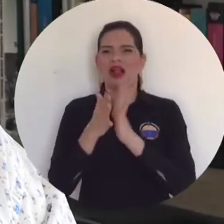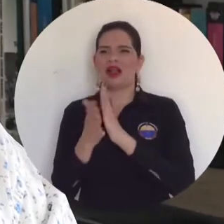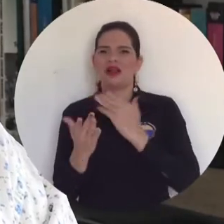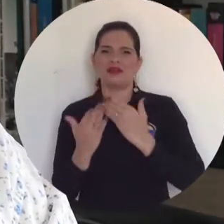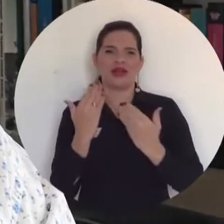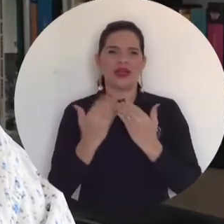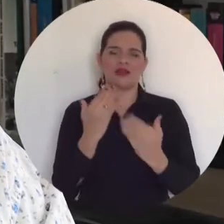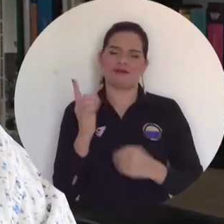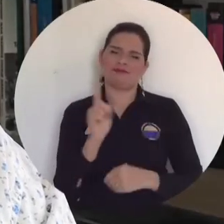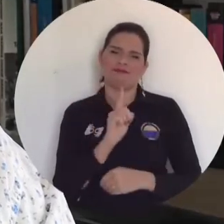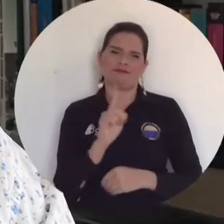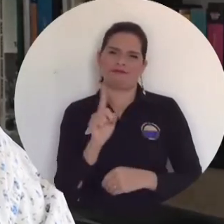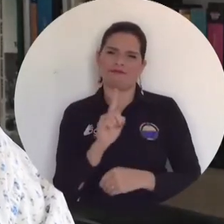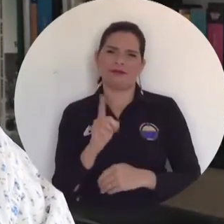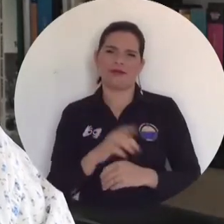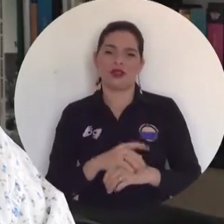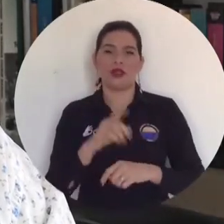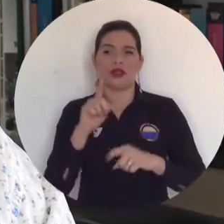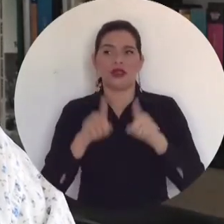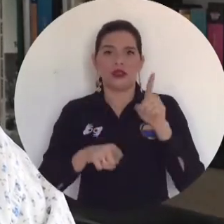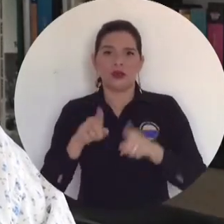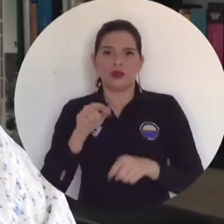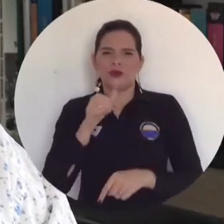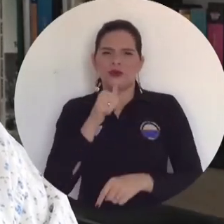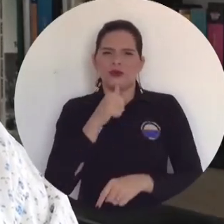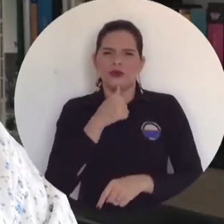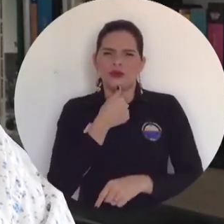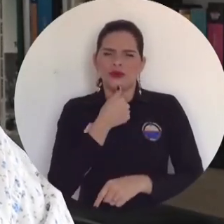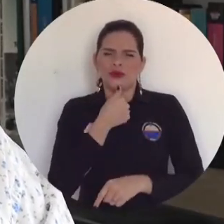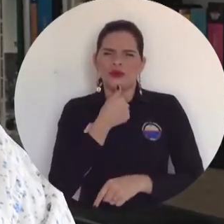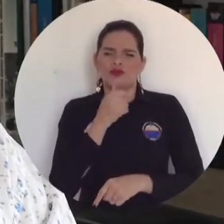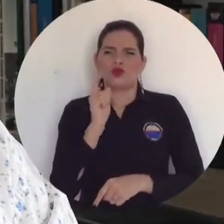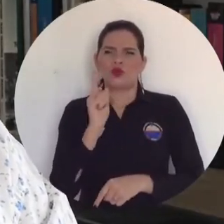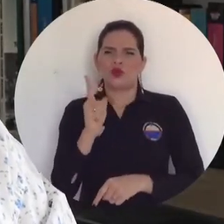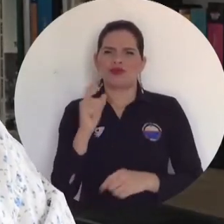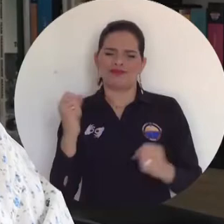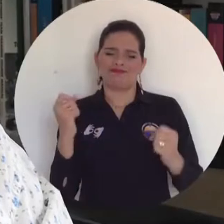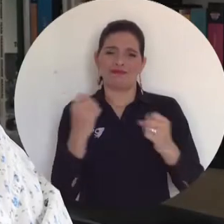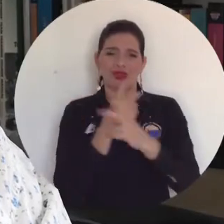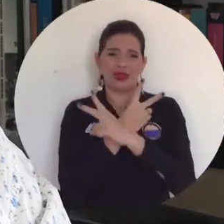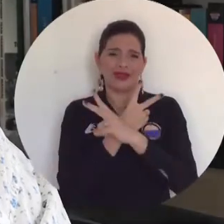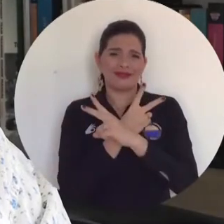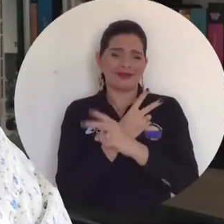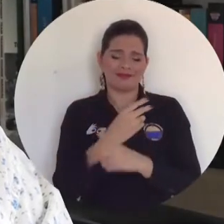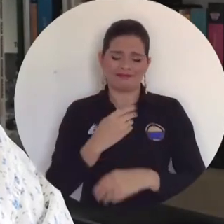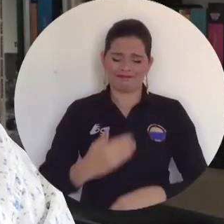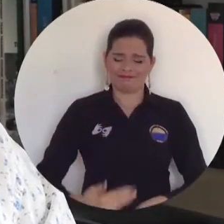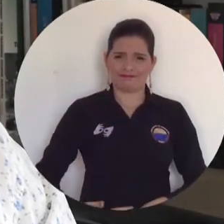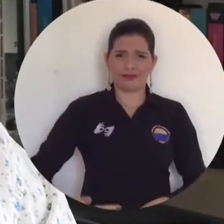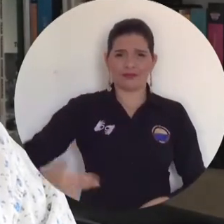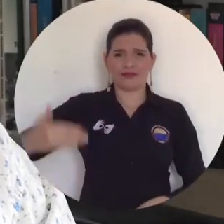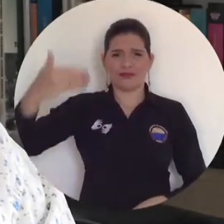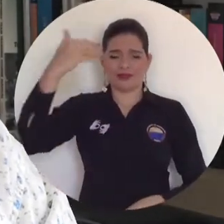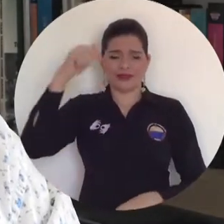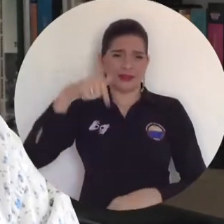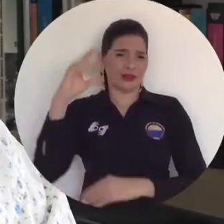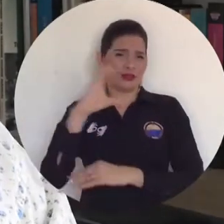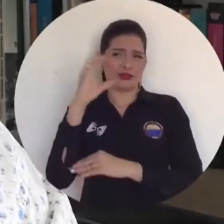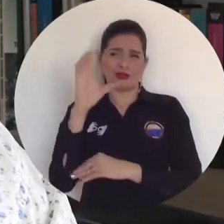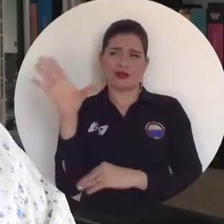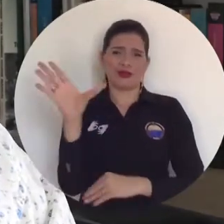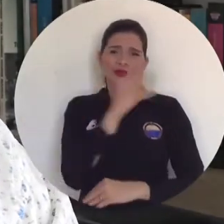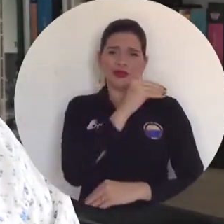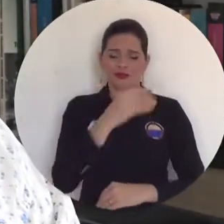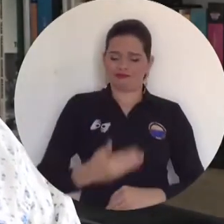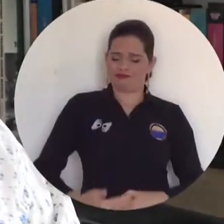No es fácil decirlo, no es fácil hablarlo. Aquellos que hemos vivido la violencia desde que nacimos,